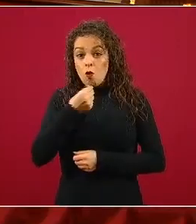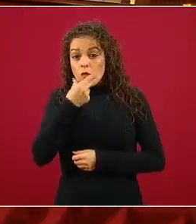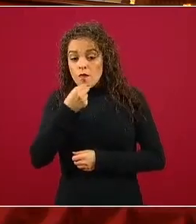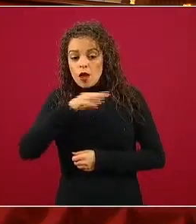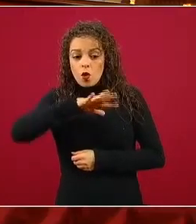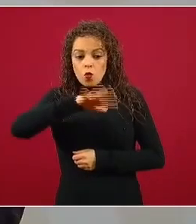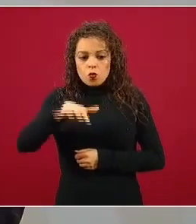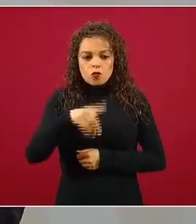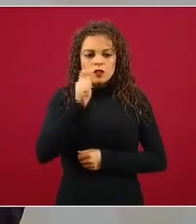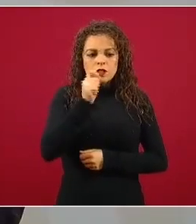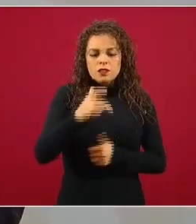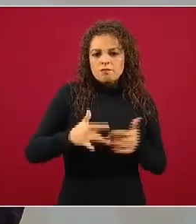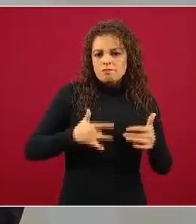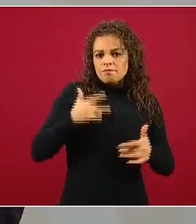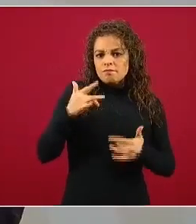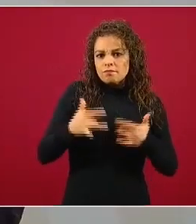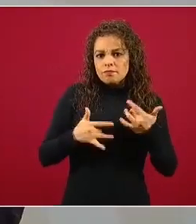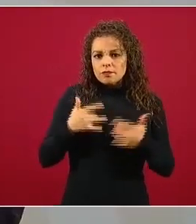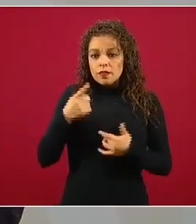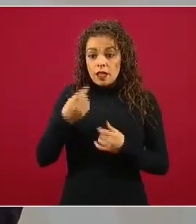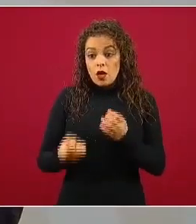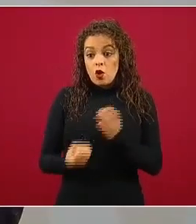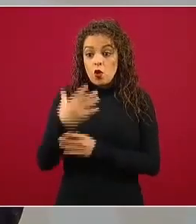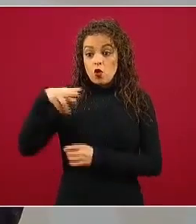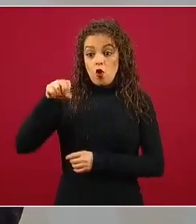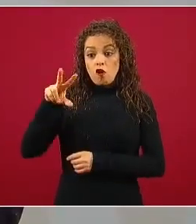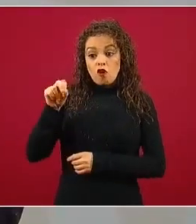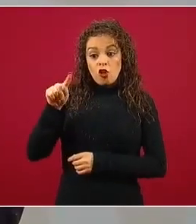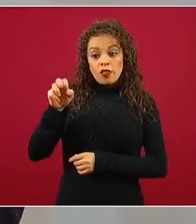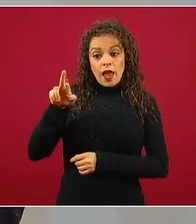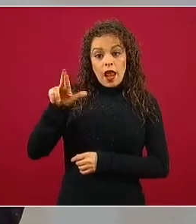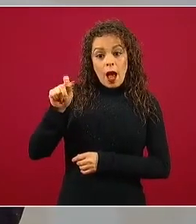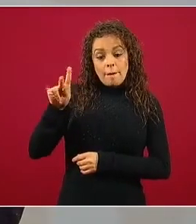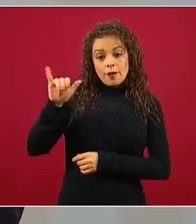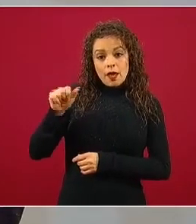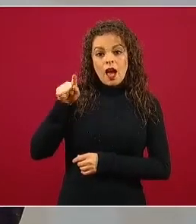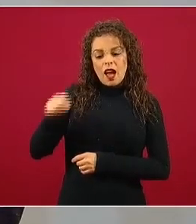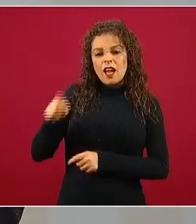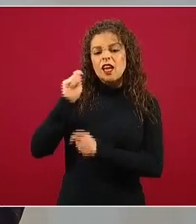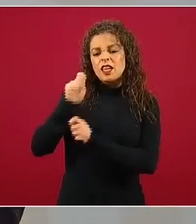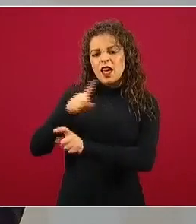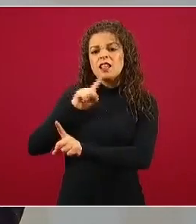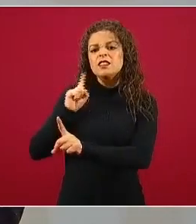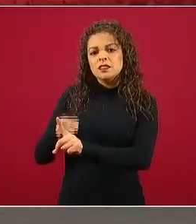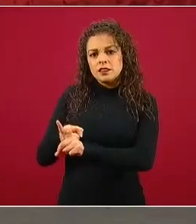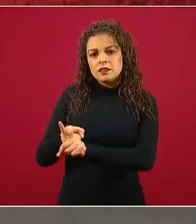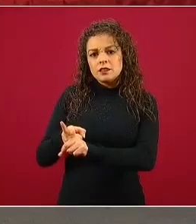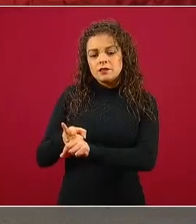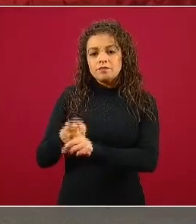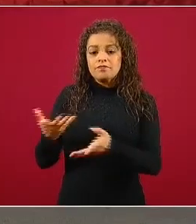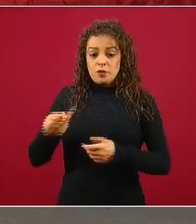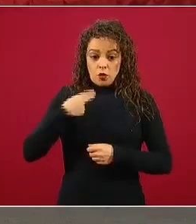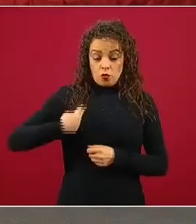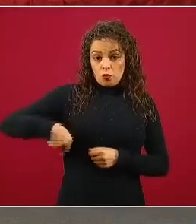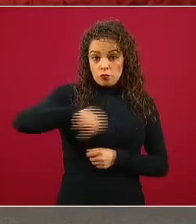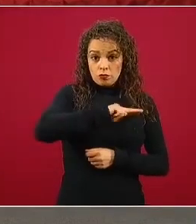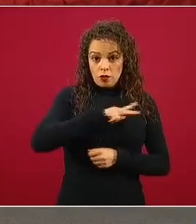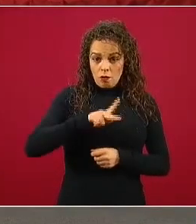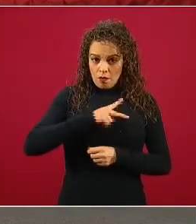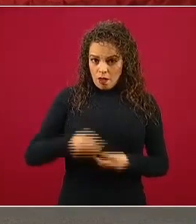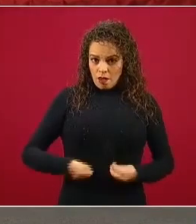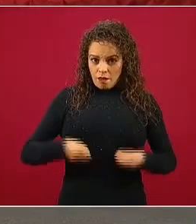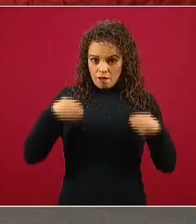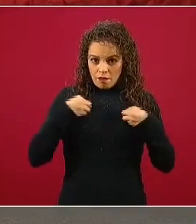nace una técnica que se llama la logoterapia, en donde el eje central de esta técnica es qué es lo que nosotros ponemos en nuestra vida